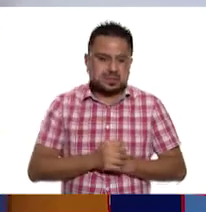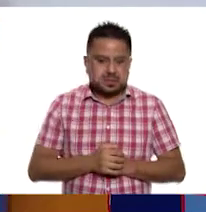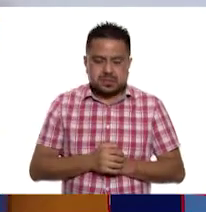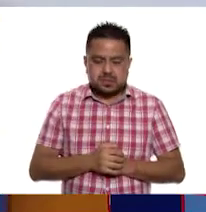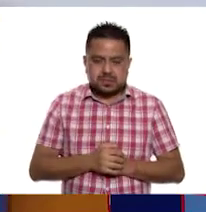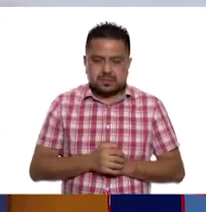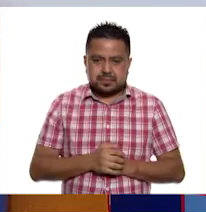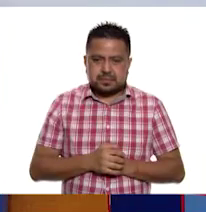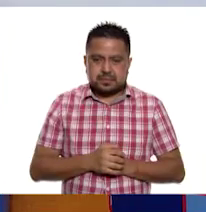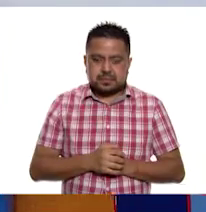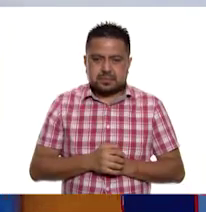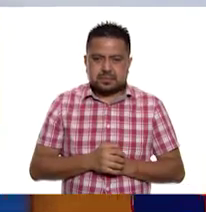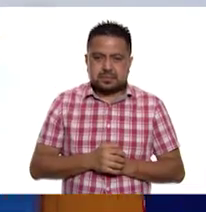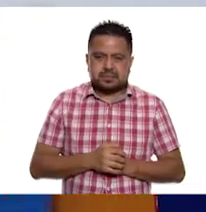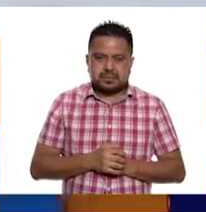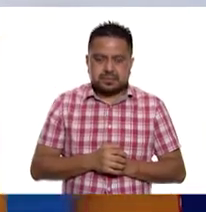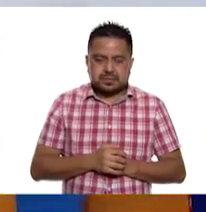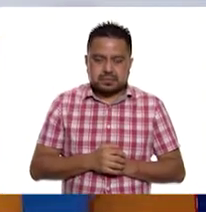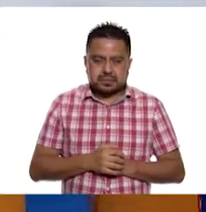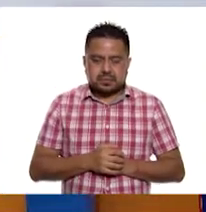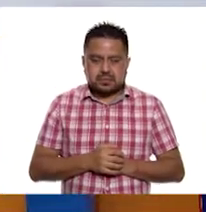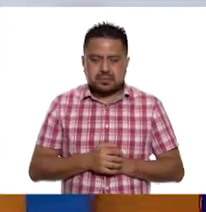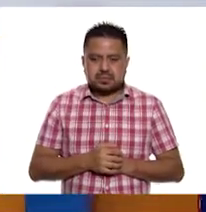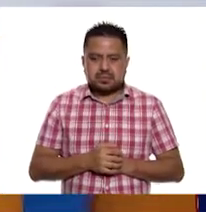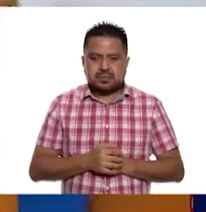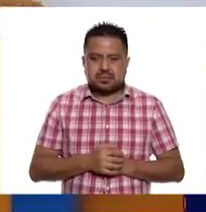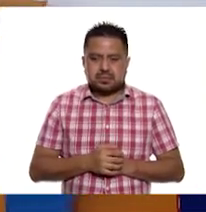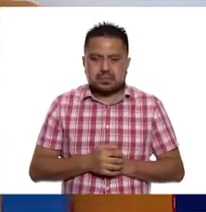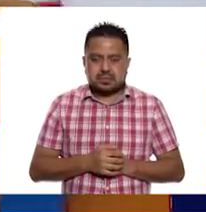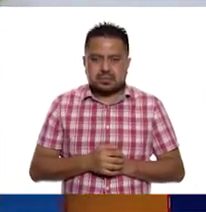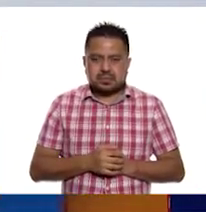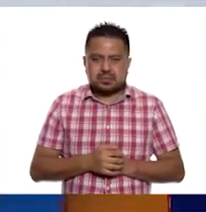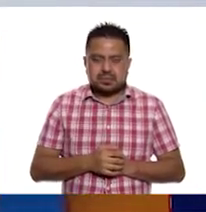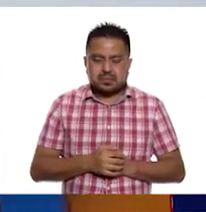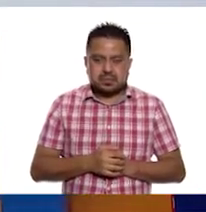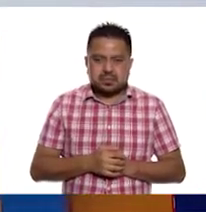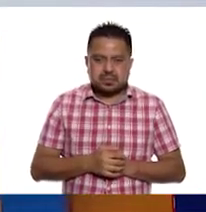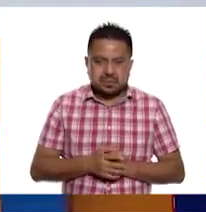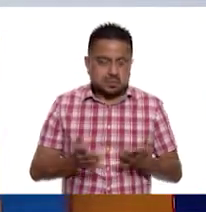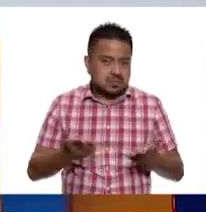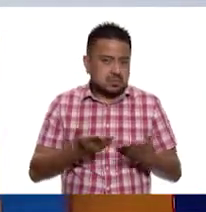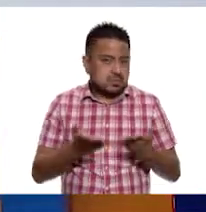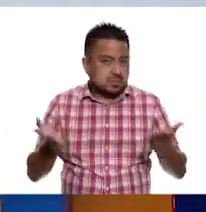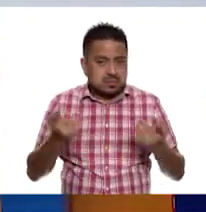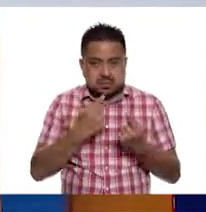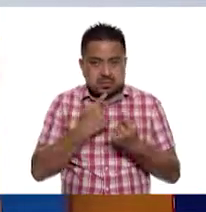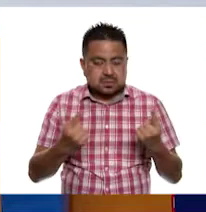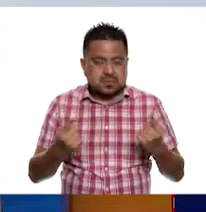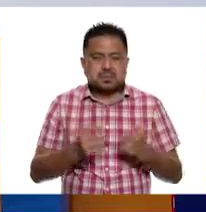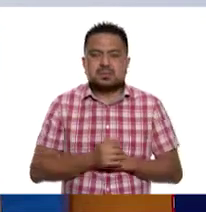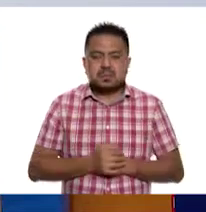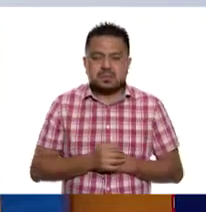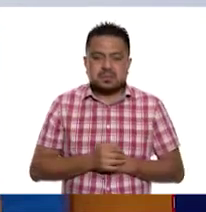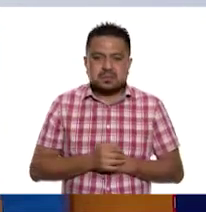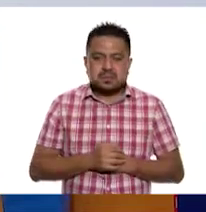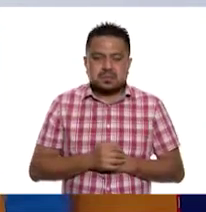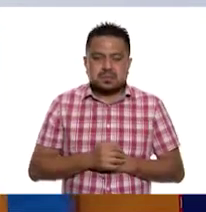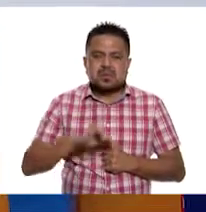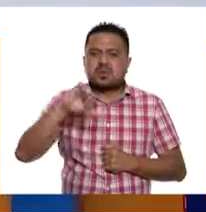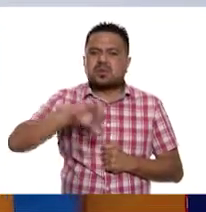ahí sí es con S, escuela. Niños y niñas, ¿qué